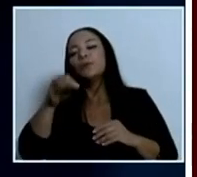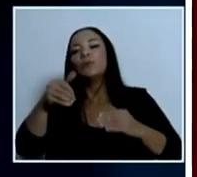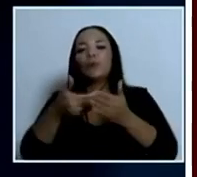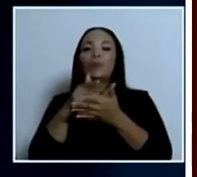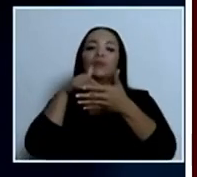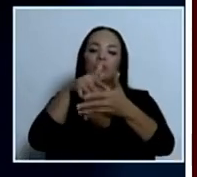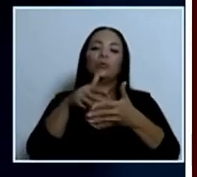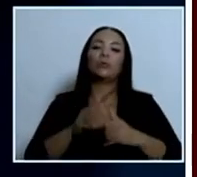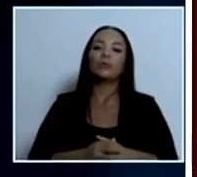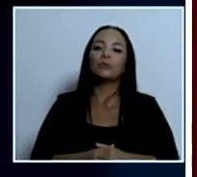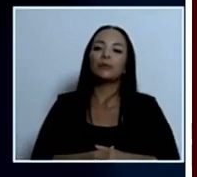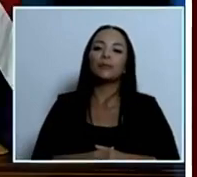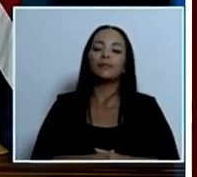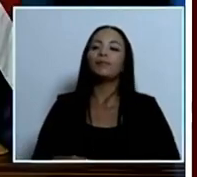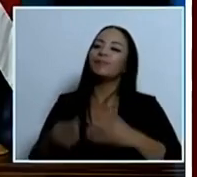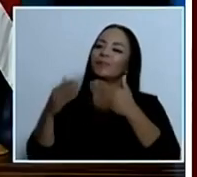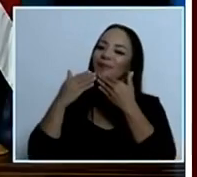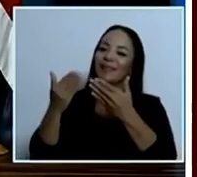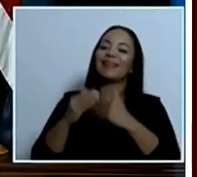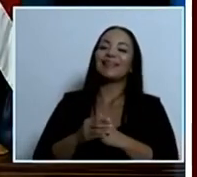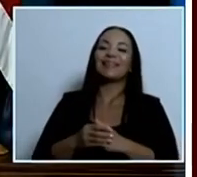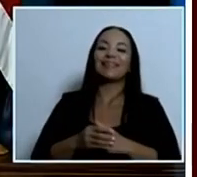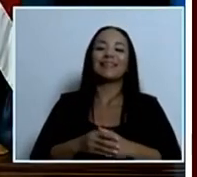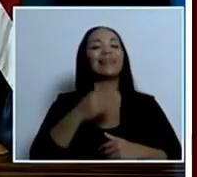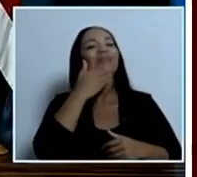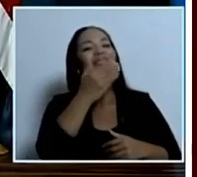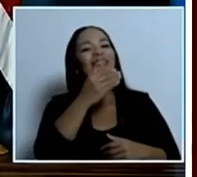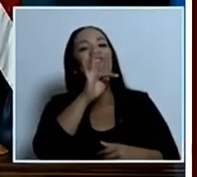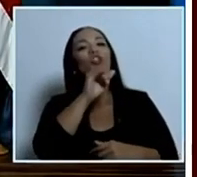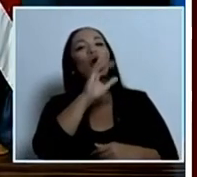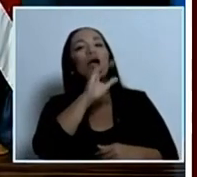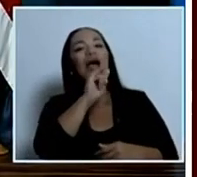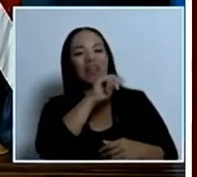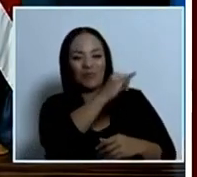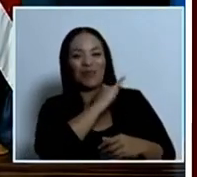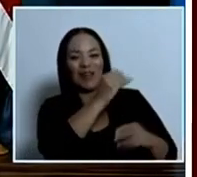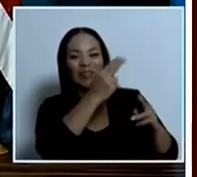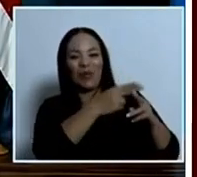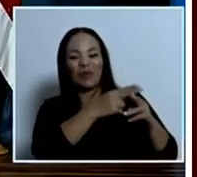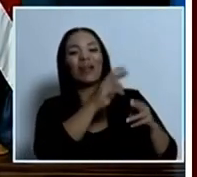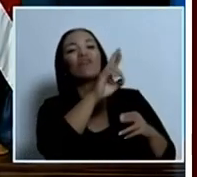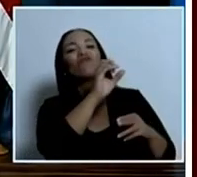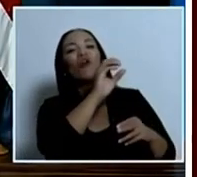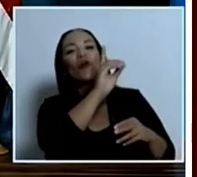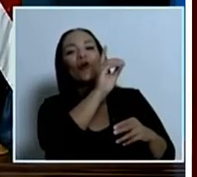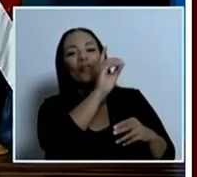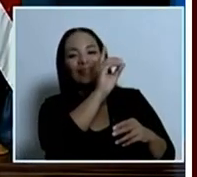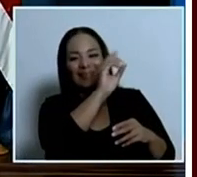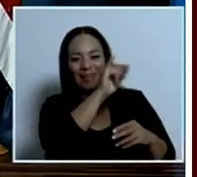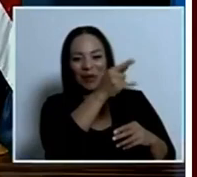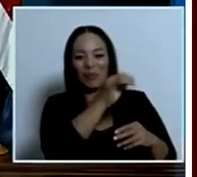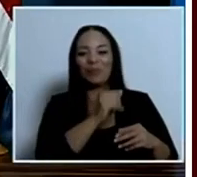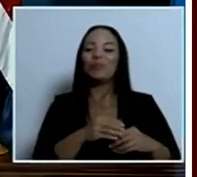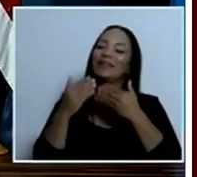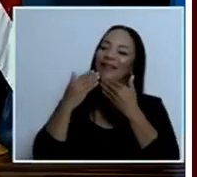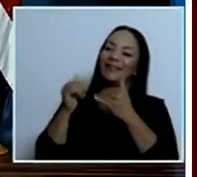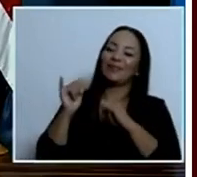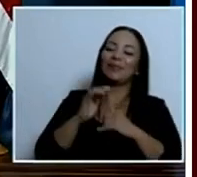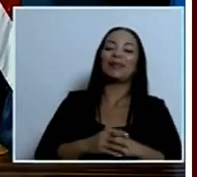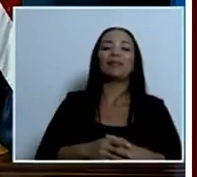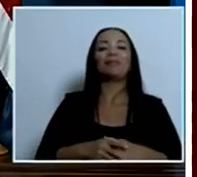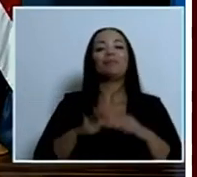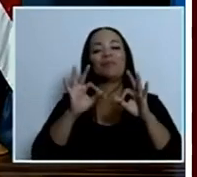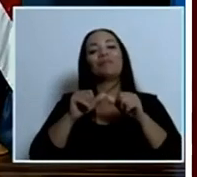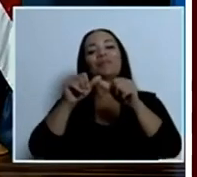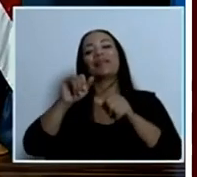verlo Muchas gracias don Tocayo eh digo don Rodrigo perdón Muy amable señor presidente Gracias Continuamos con don Isai Jara